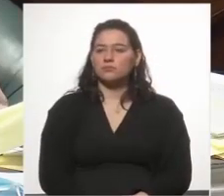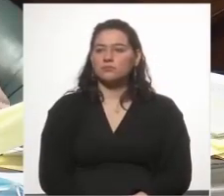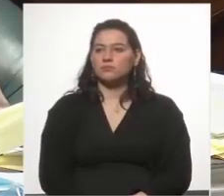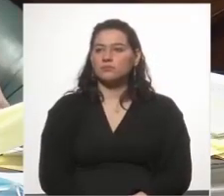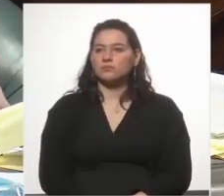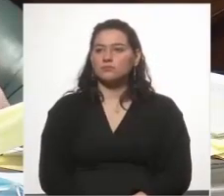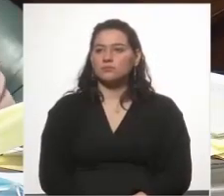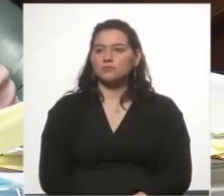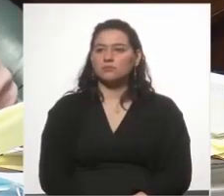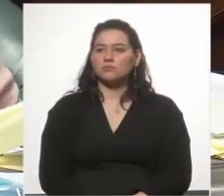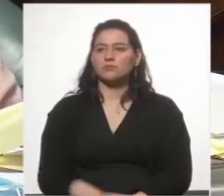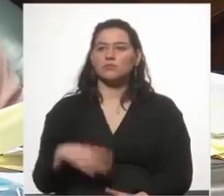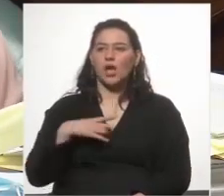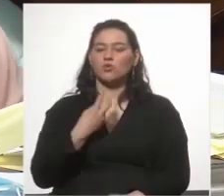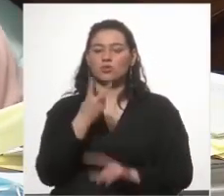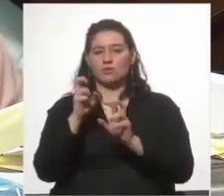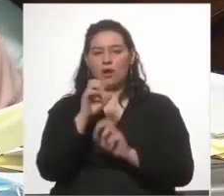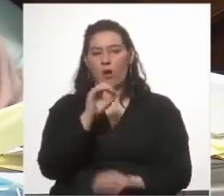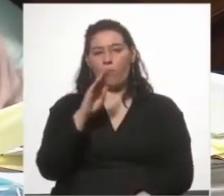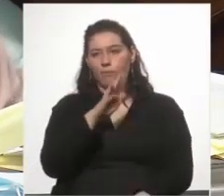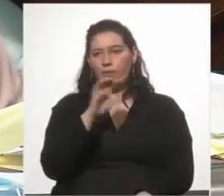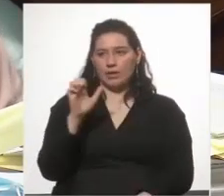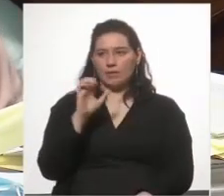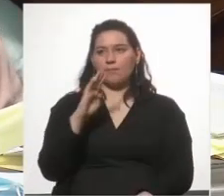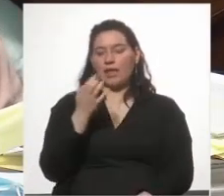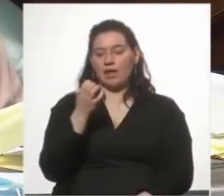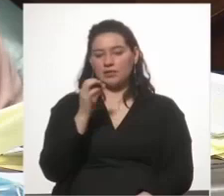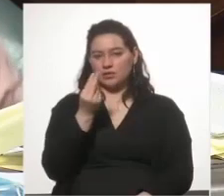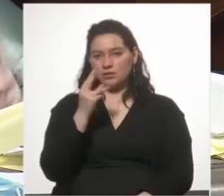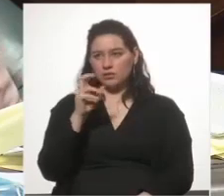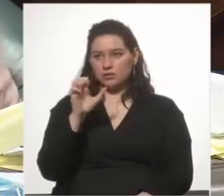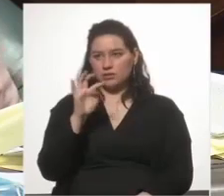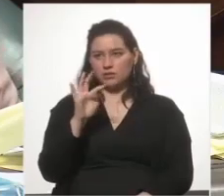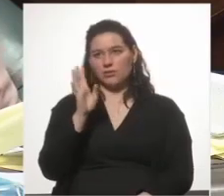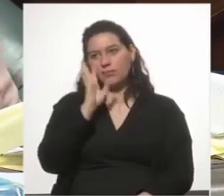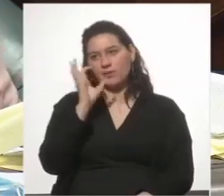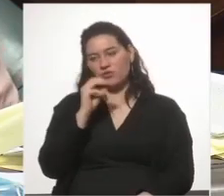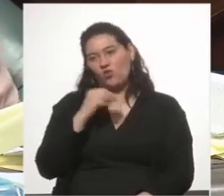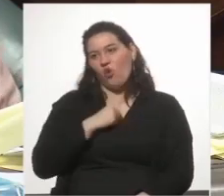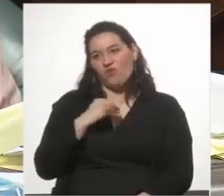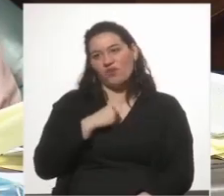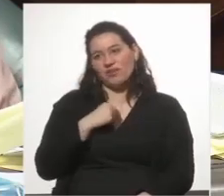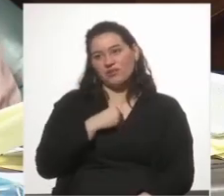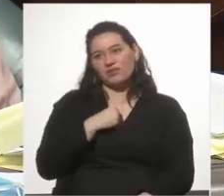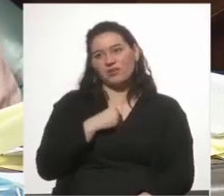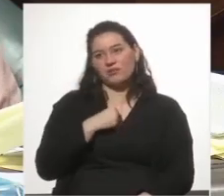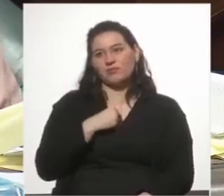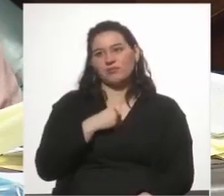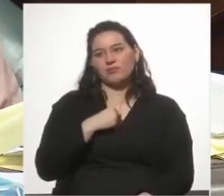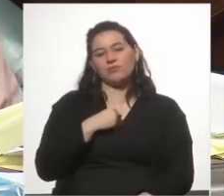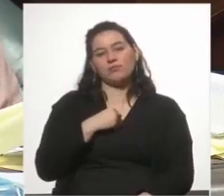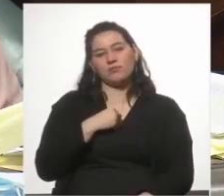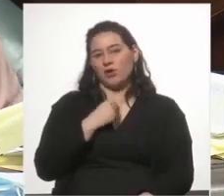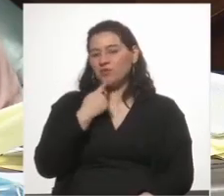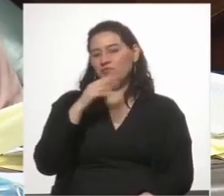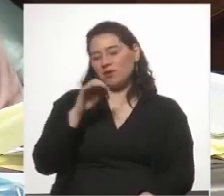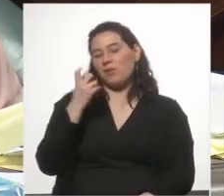hay una cosa que dice OPE Pazquet, perdón porque yo le tengo confianza, pero OPE Pazquet, el doctor OPE Pazquet,